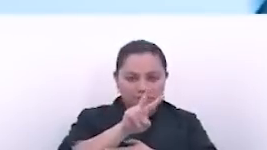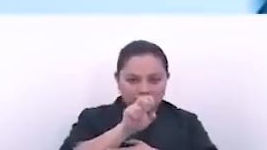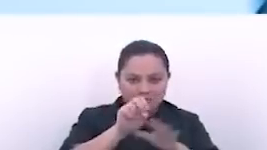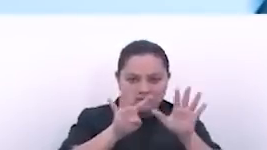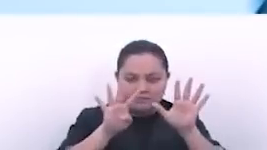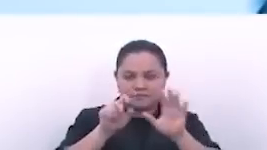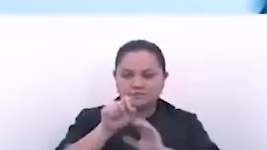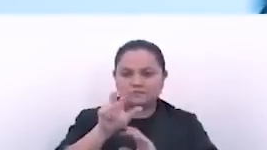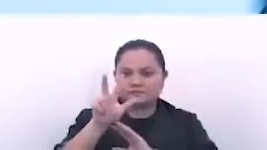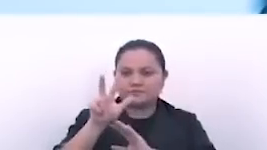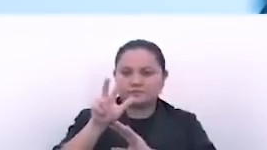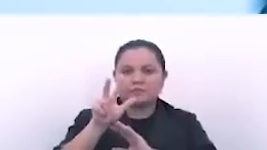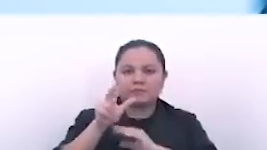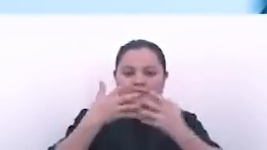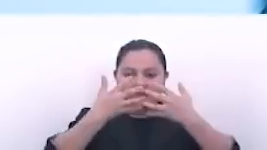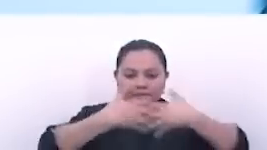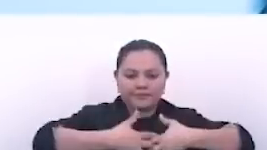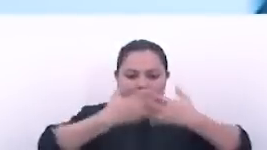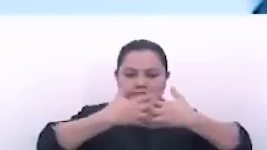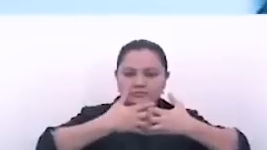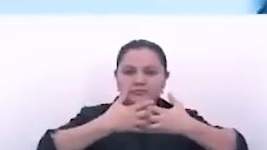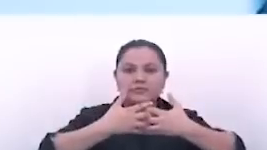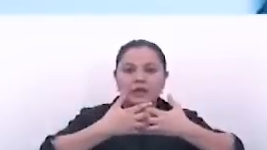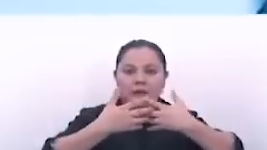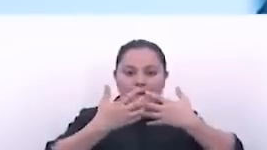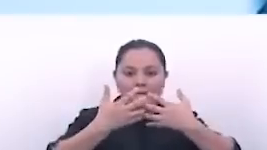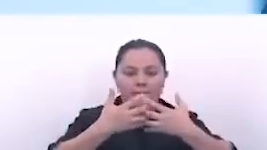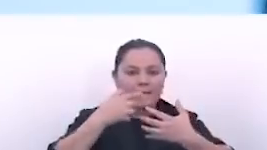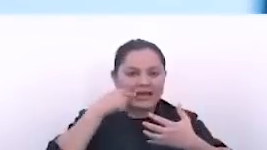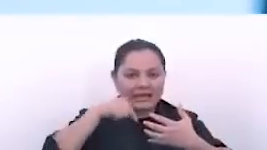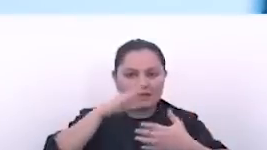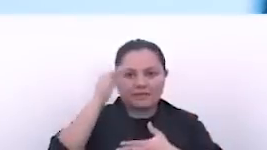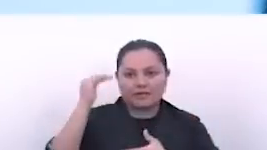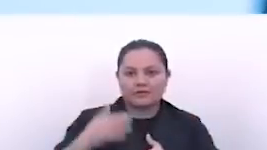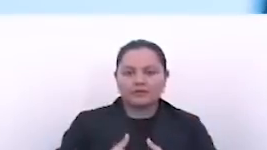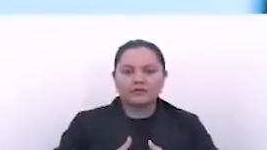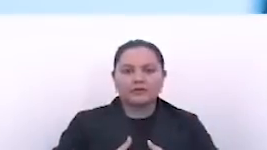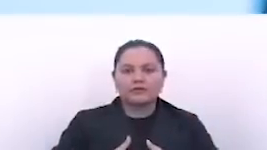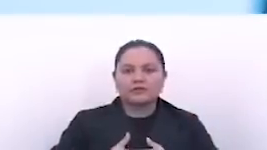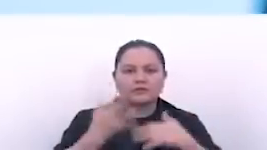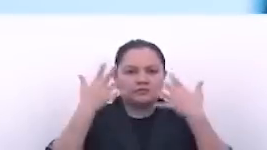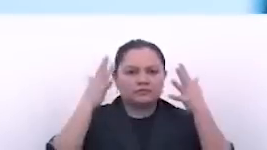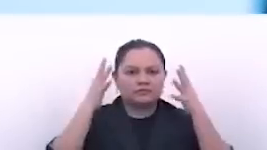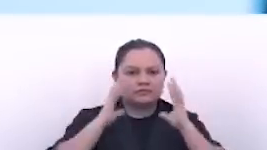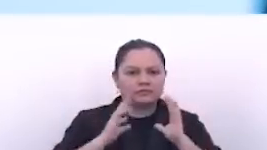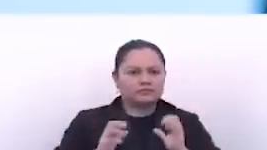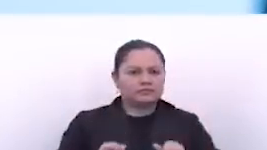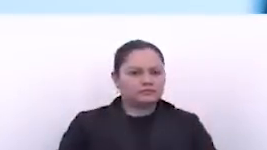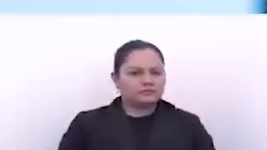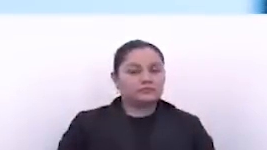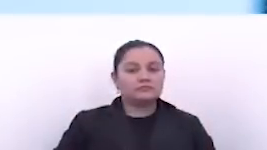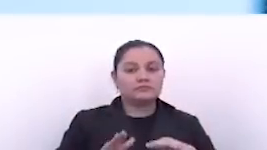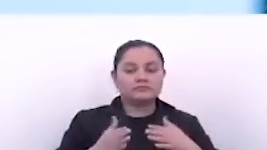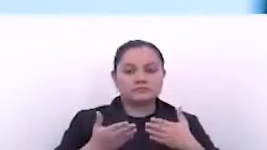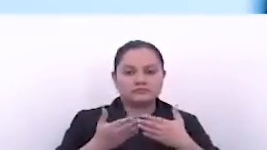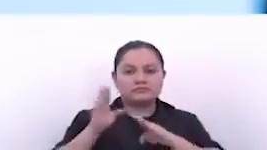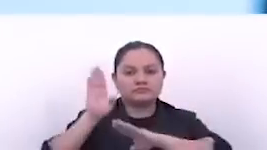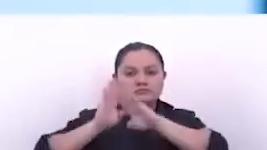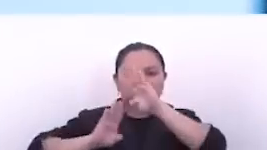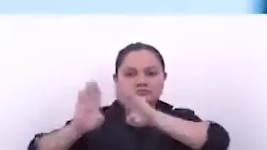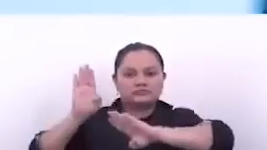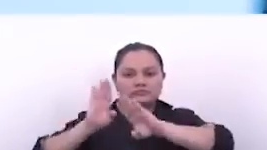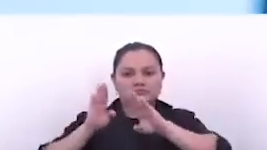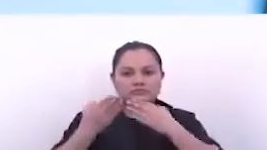se va a producir en nuestro país. Quiero felicitar al gobierno y al oficialismo porque han hecho historia.